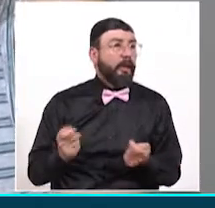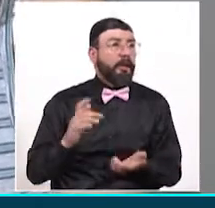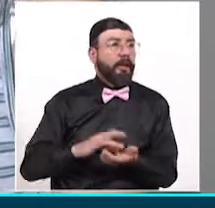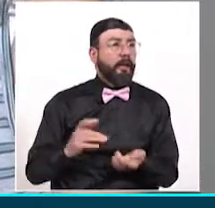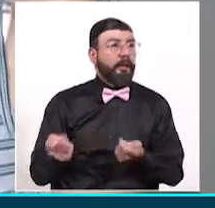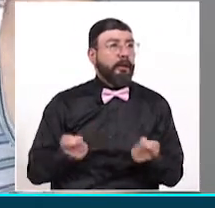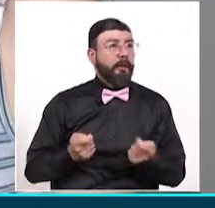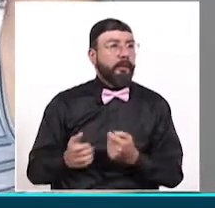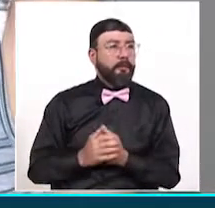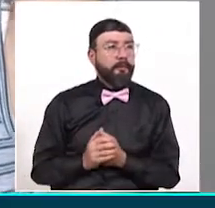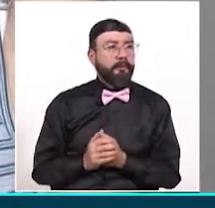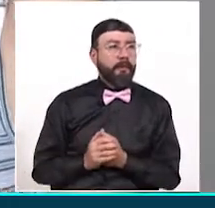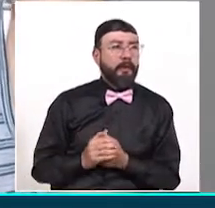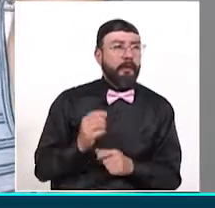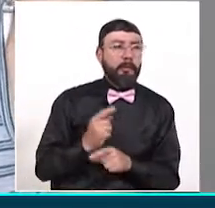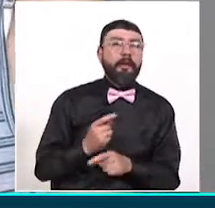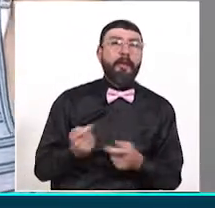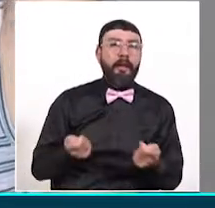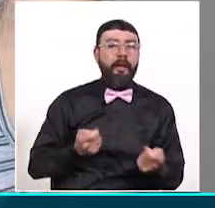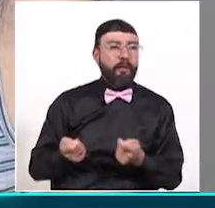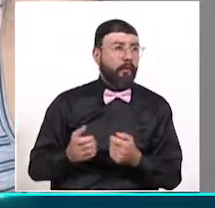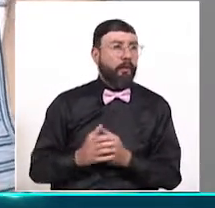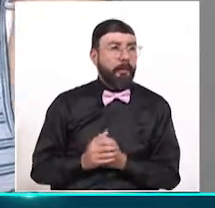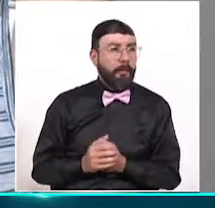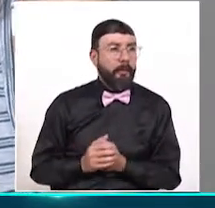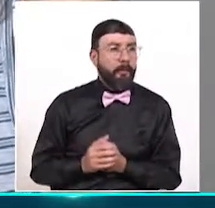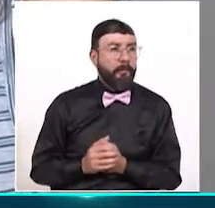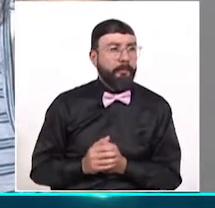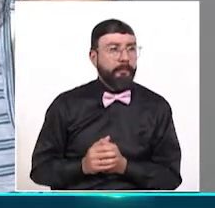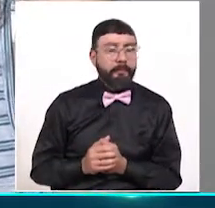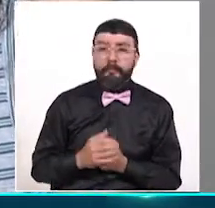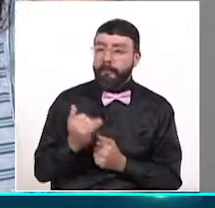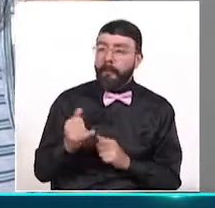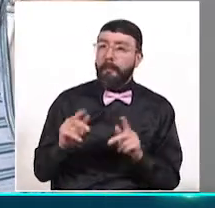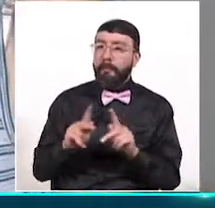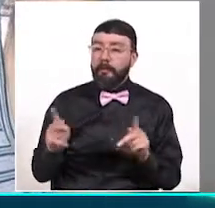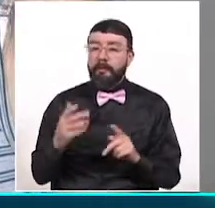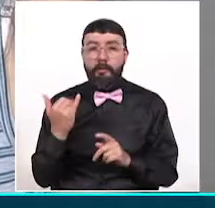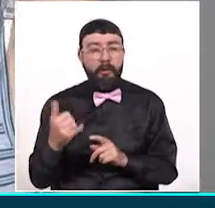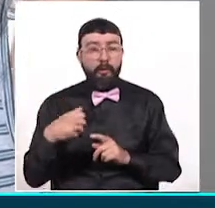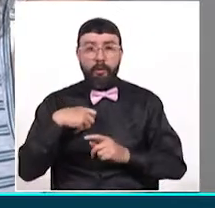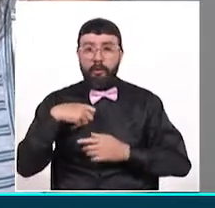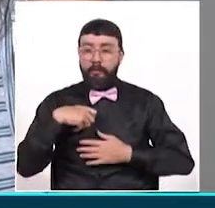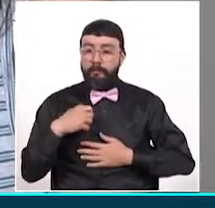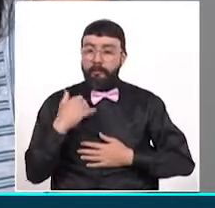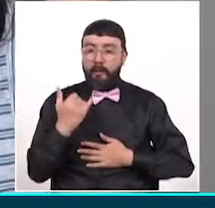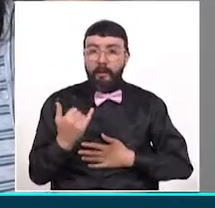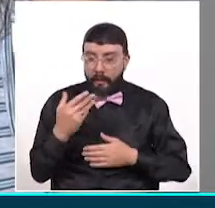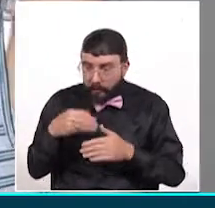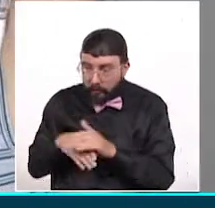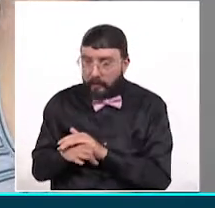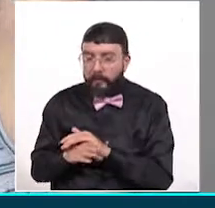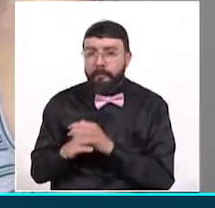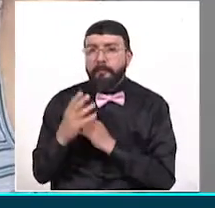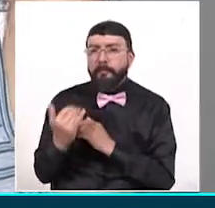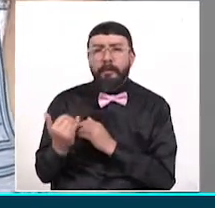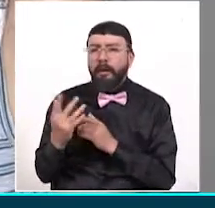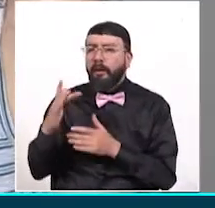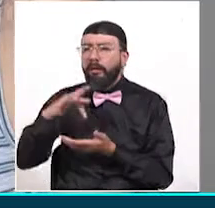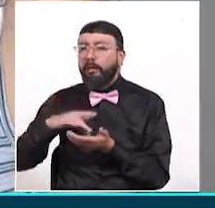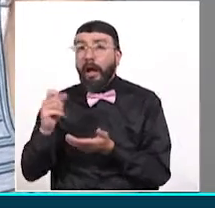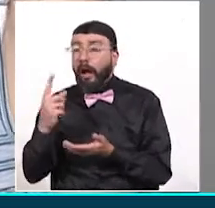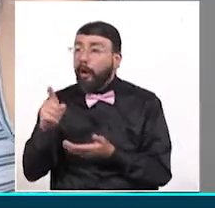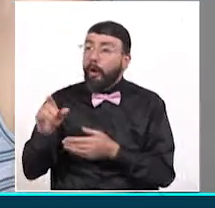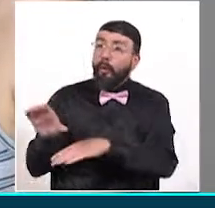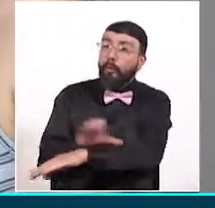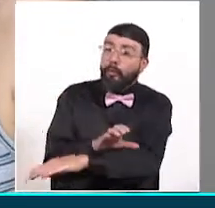gobierno, sé, que nos colaboren. En ese sentido, para las personas que no tenemos el acceso a un computador o a